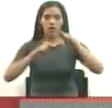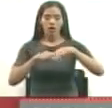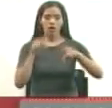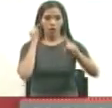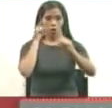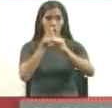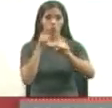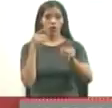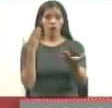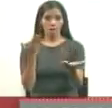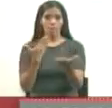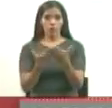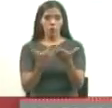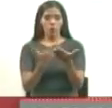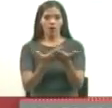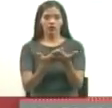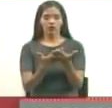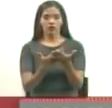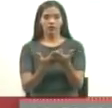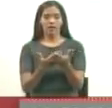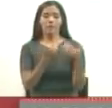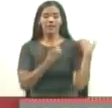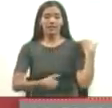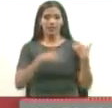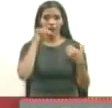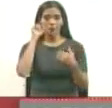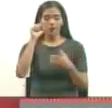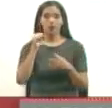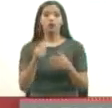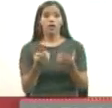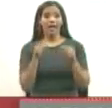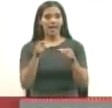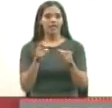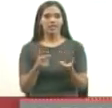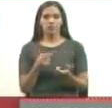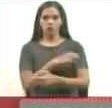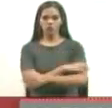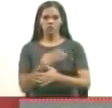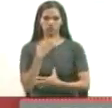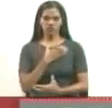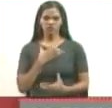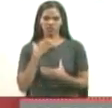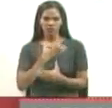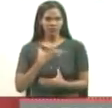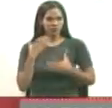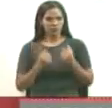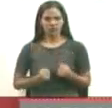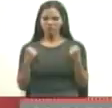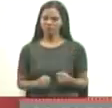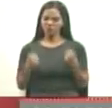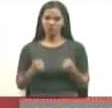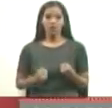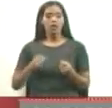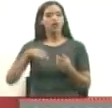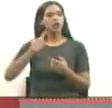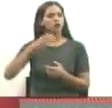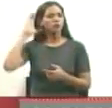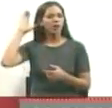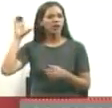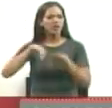propuesta del compañero presidente. Bueno, eso les arde a ellos. ¿Qué otro país del mundo está construyendo la vivienda a los pobres?